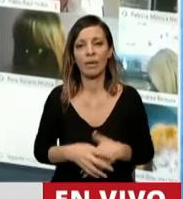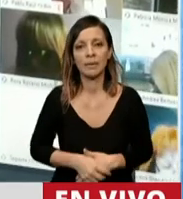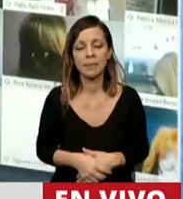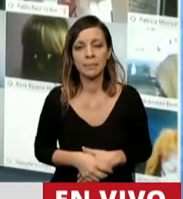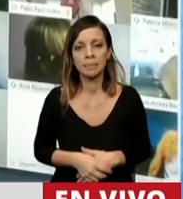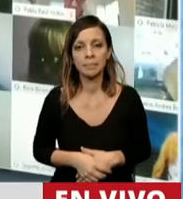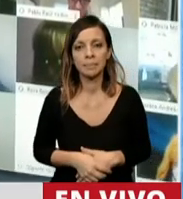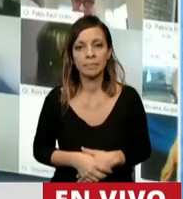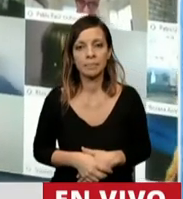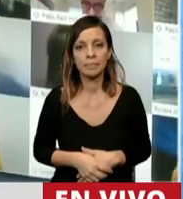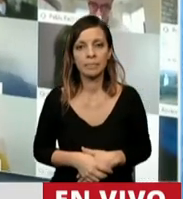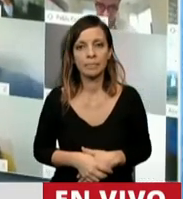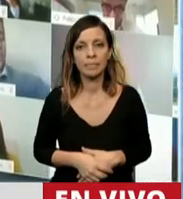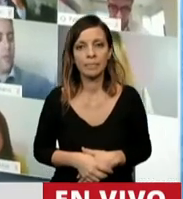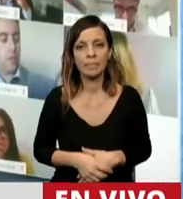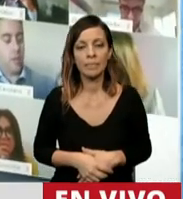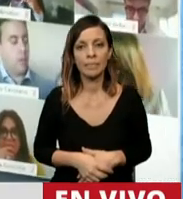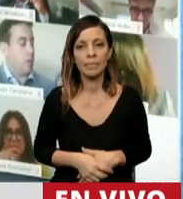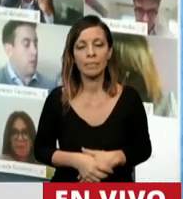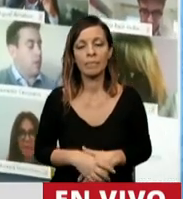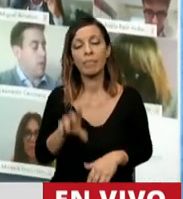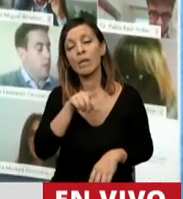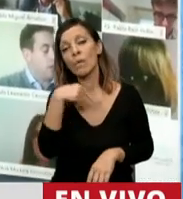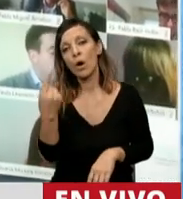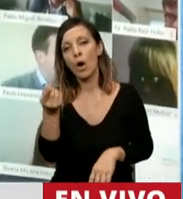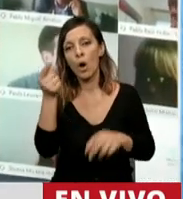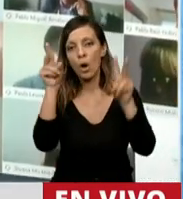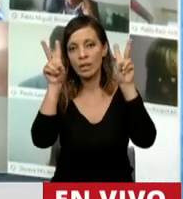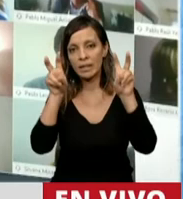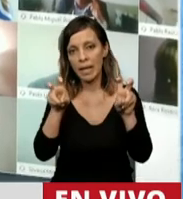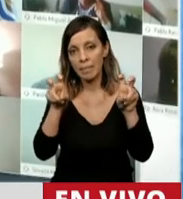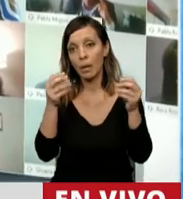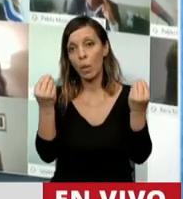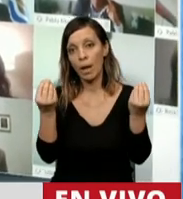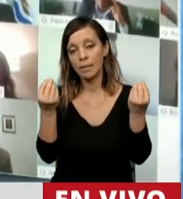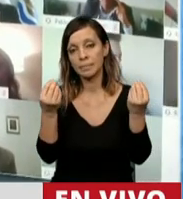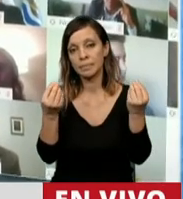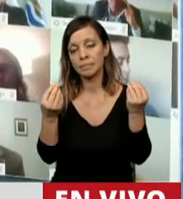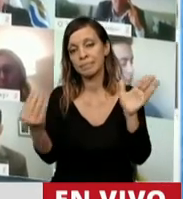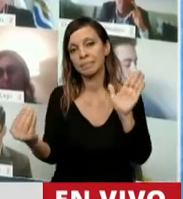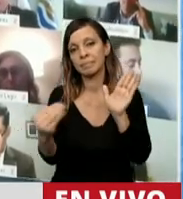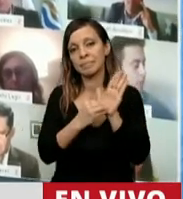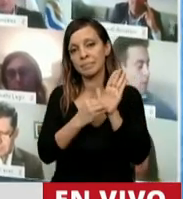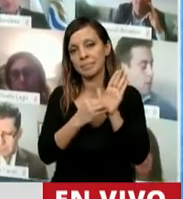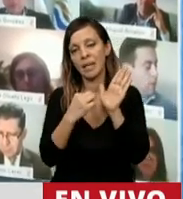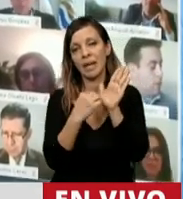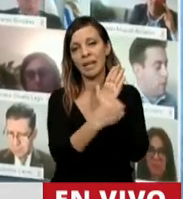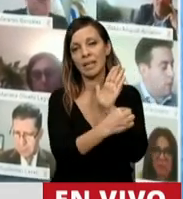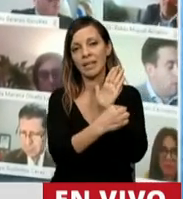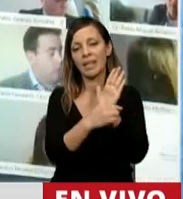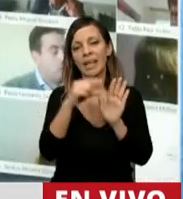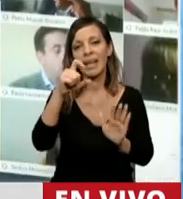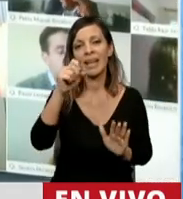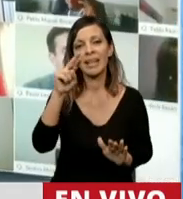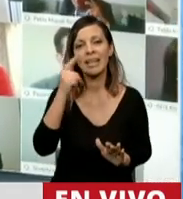a modificar. Y el otro tema, bueno, es la cláusula Cristóbal López, el